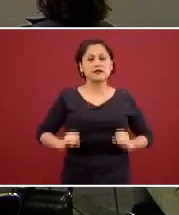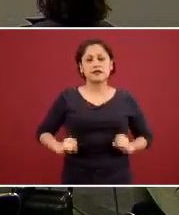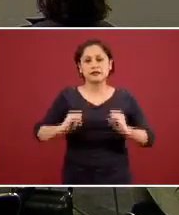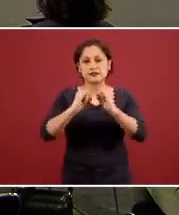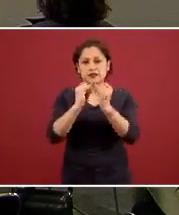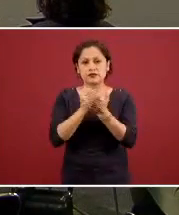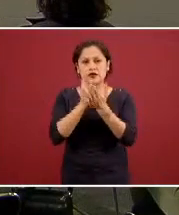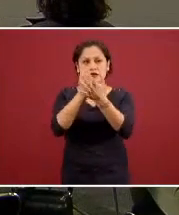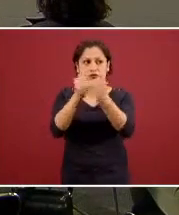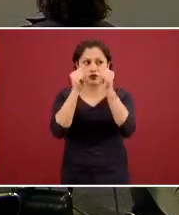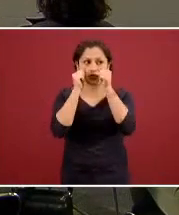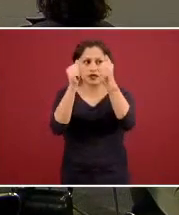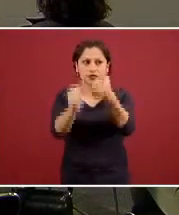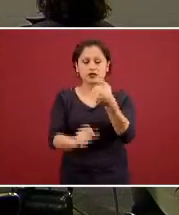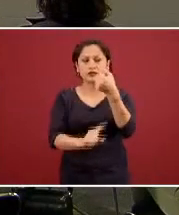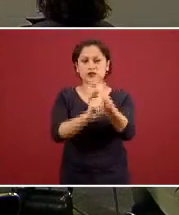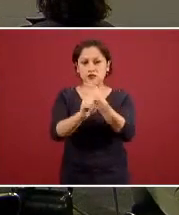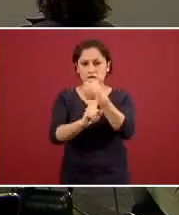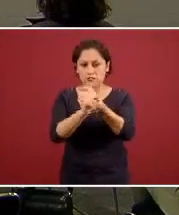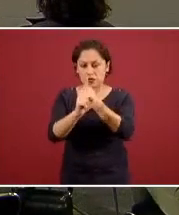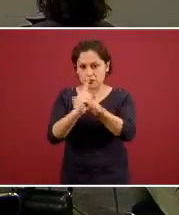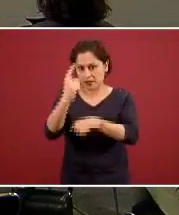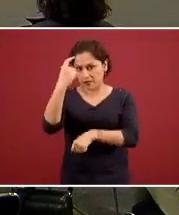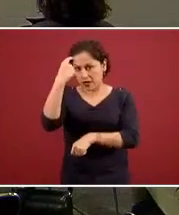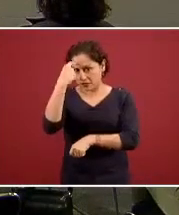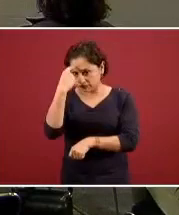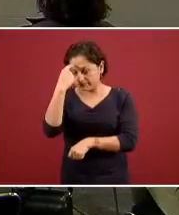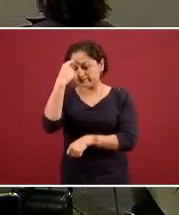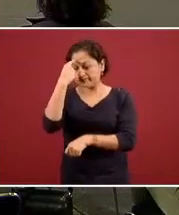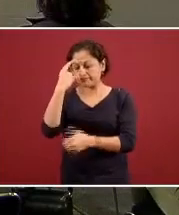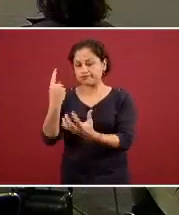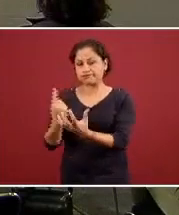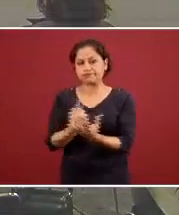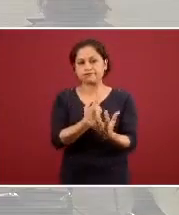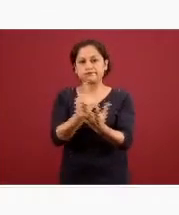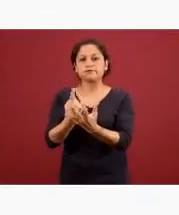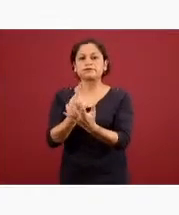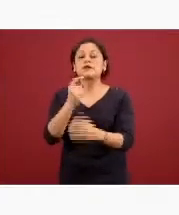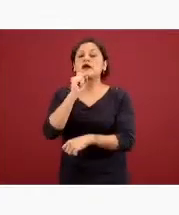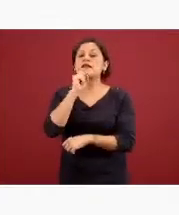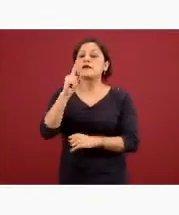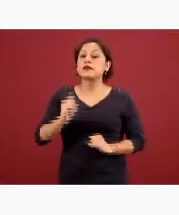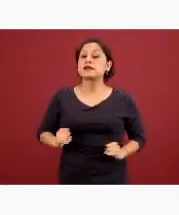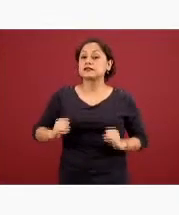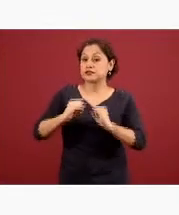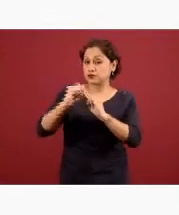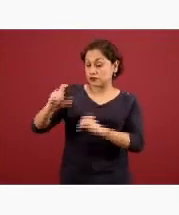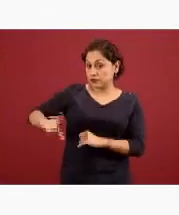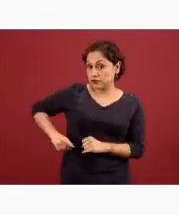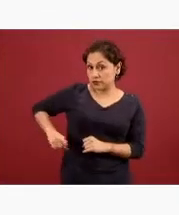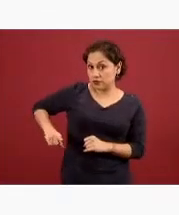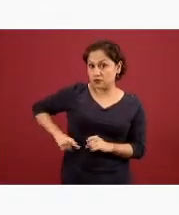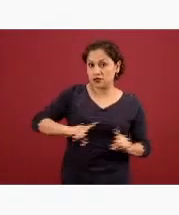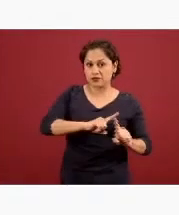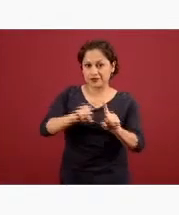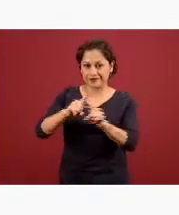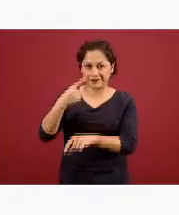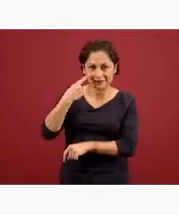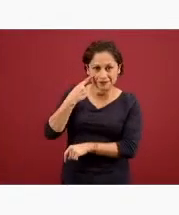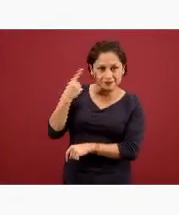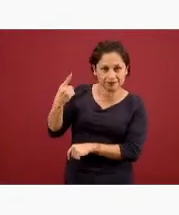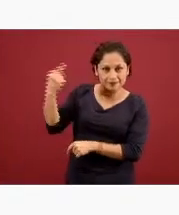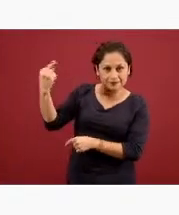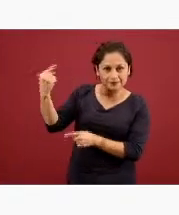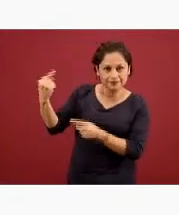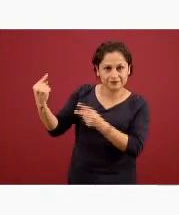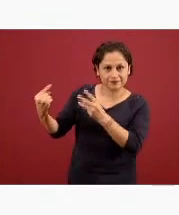también con toda la colaboración interinstitucional de las instituciones públicas que se encuentran aquí, tanto